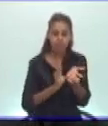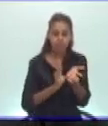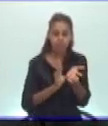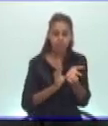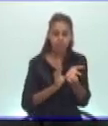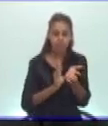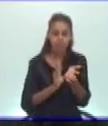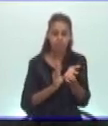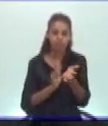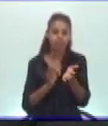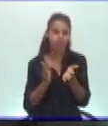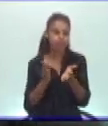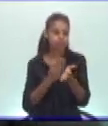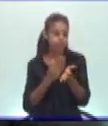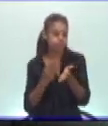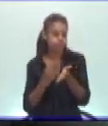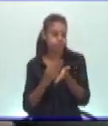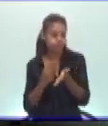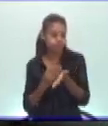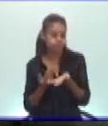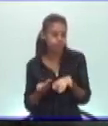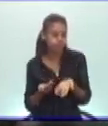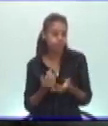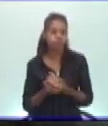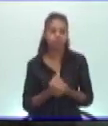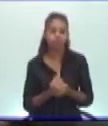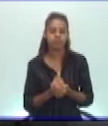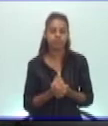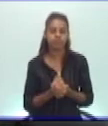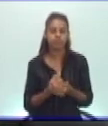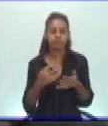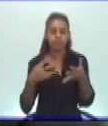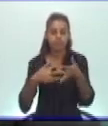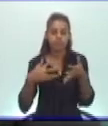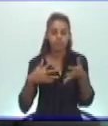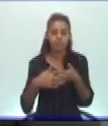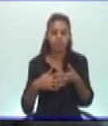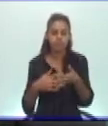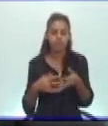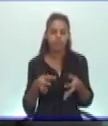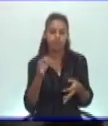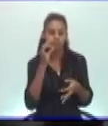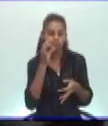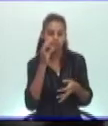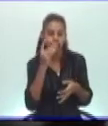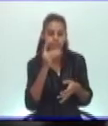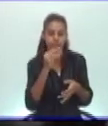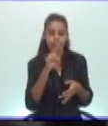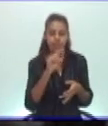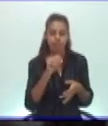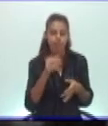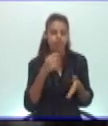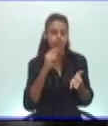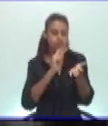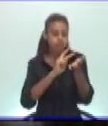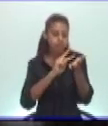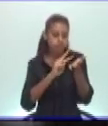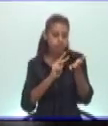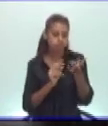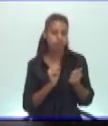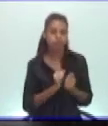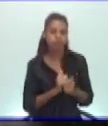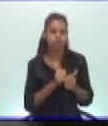librerías. cuando vean una literatura relacionada con esto de las drogas, obtengan, son realmente